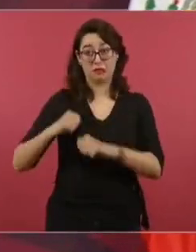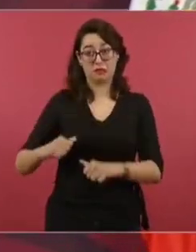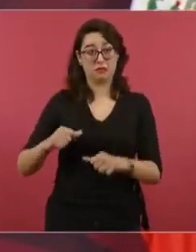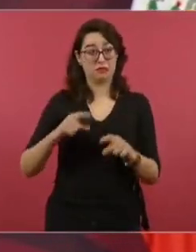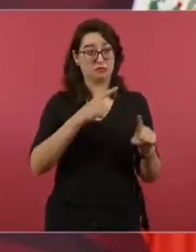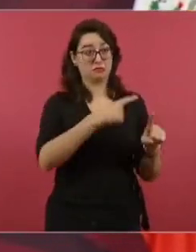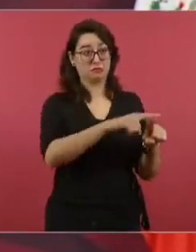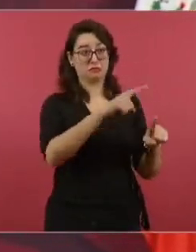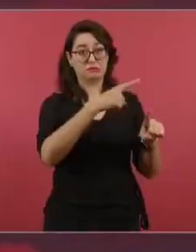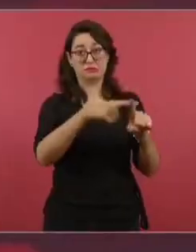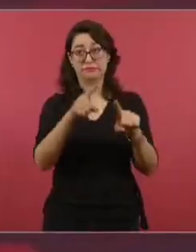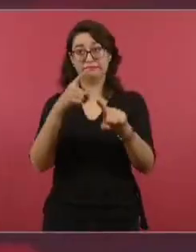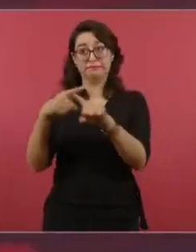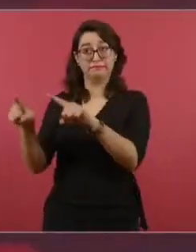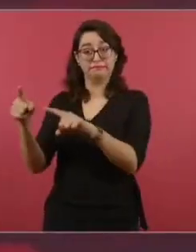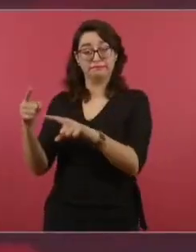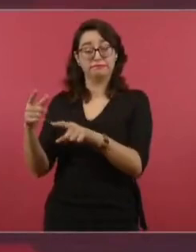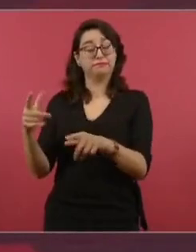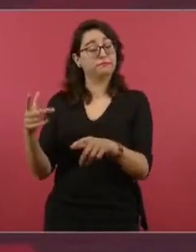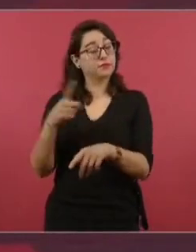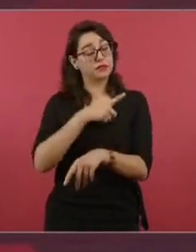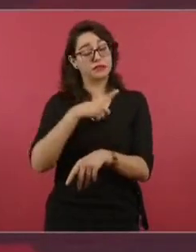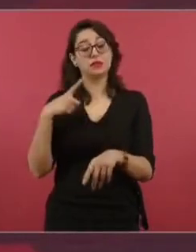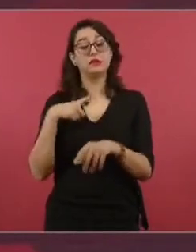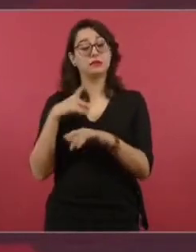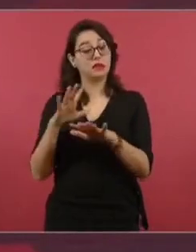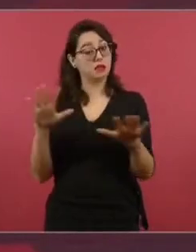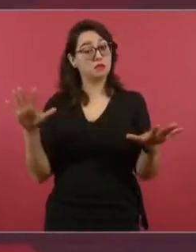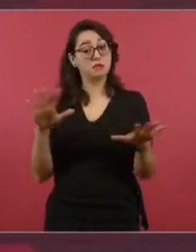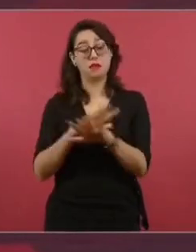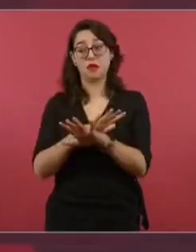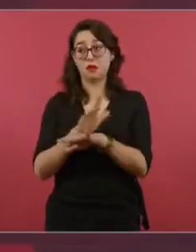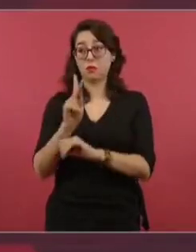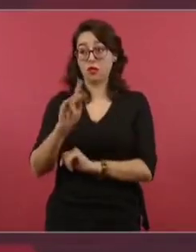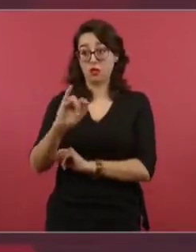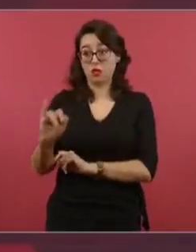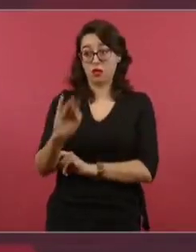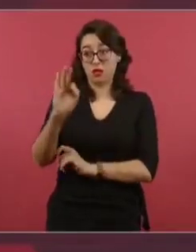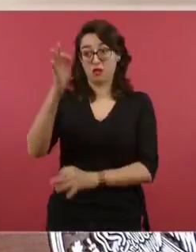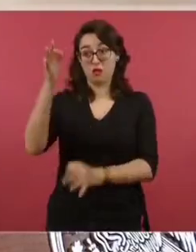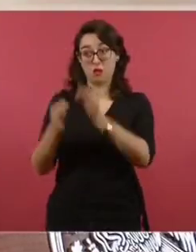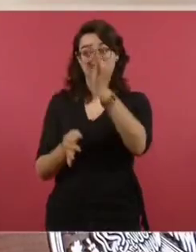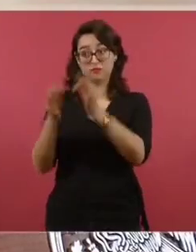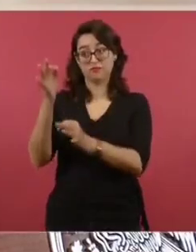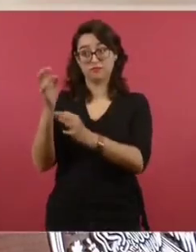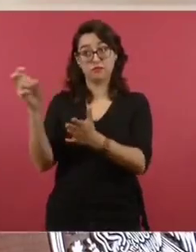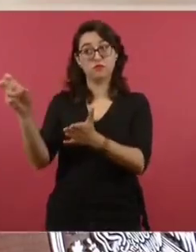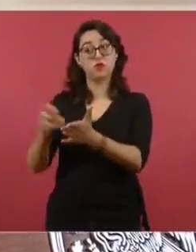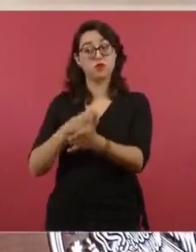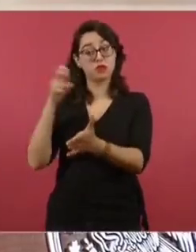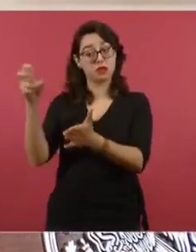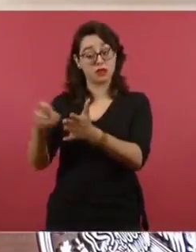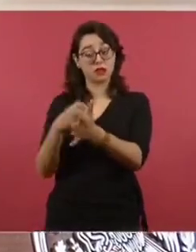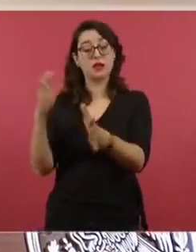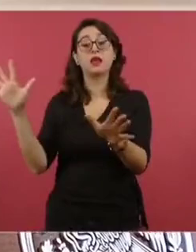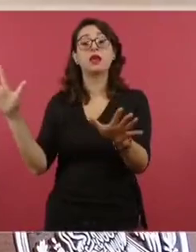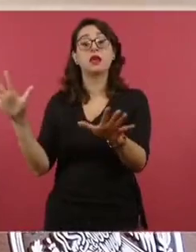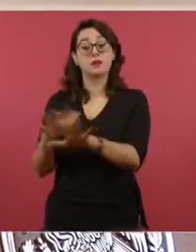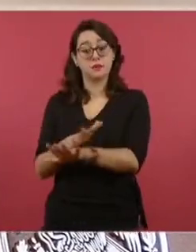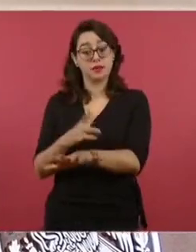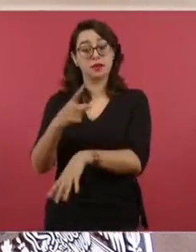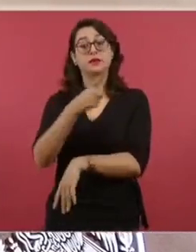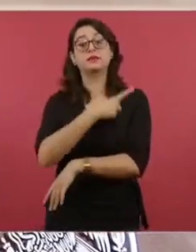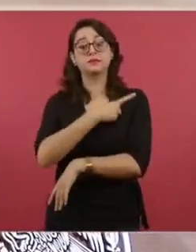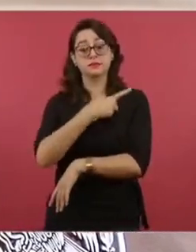Poder Judicial, que lo mejor es